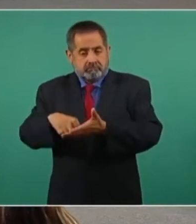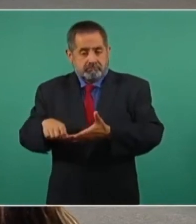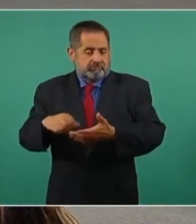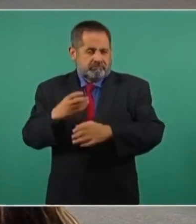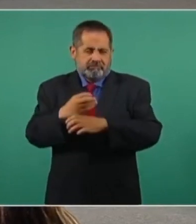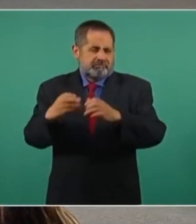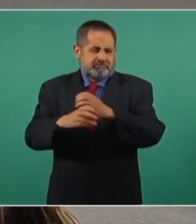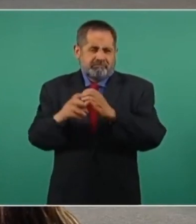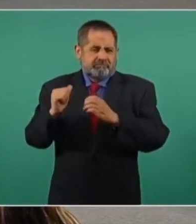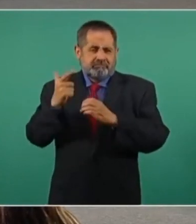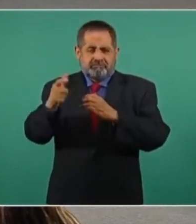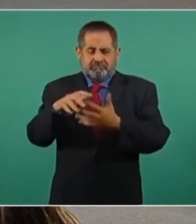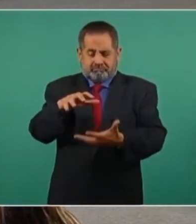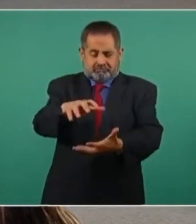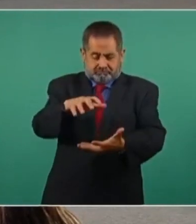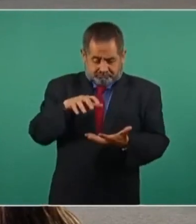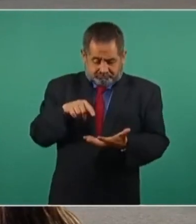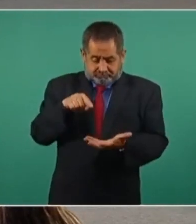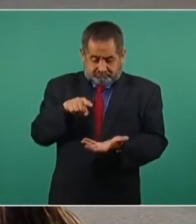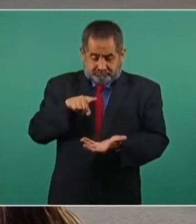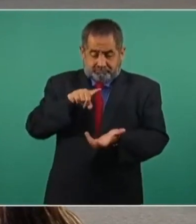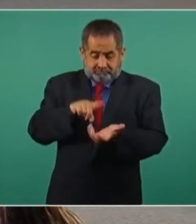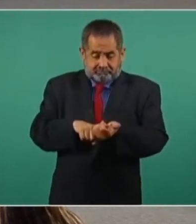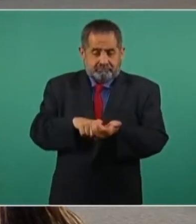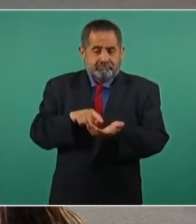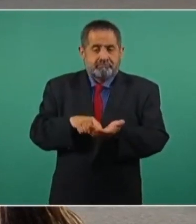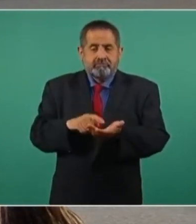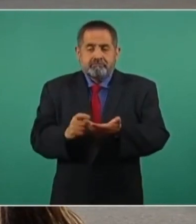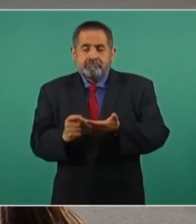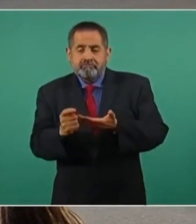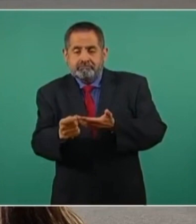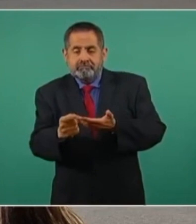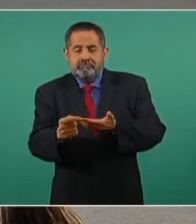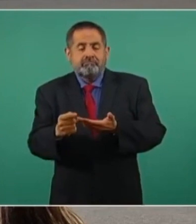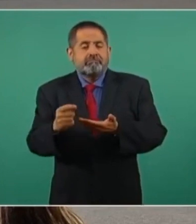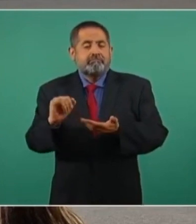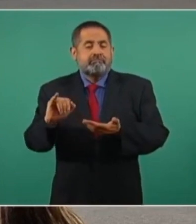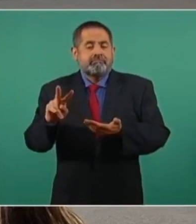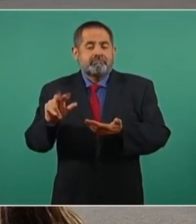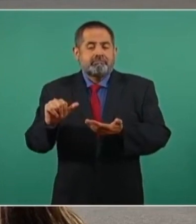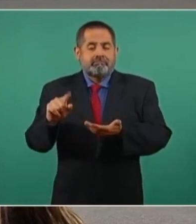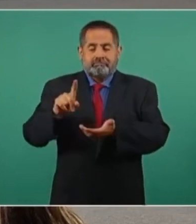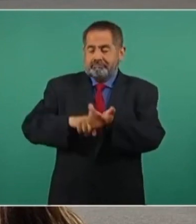ahí va incluido un impuesto,